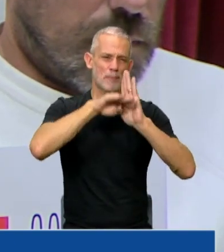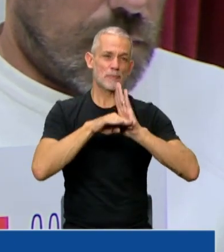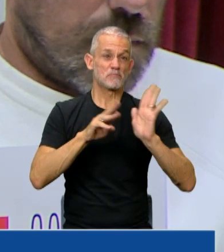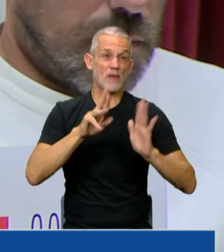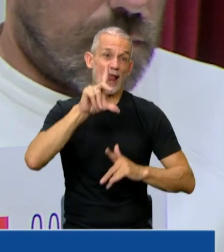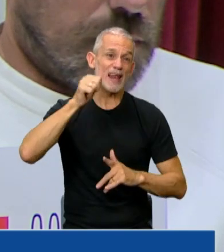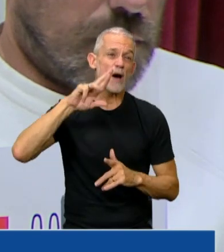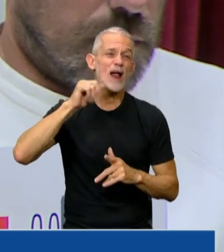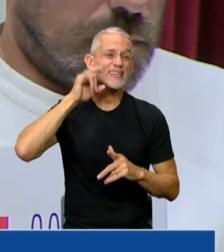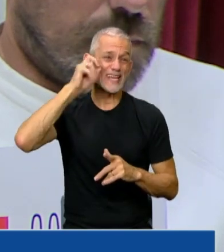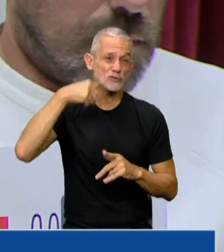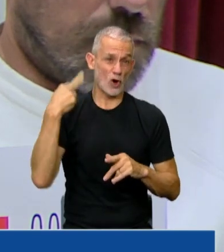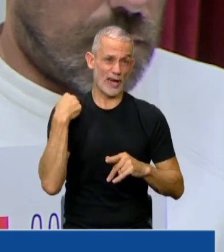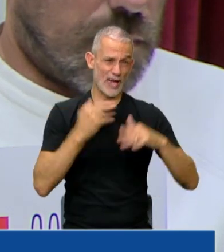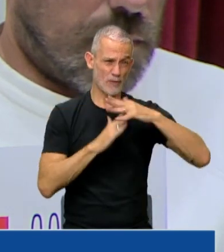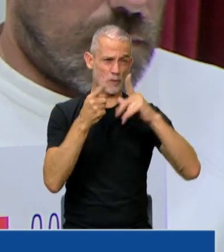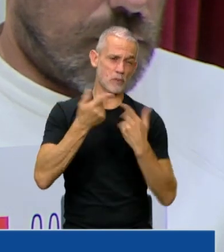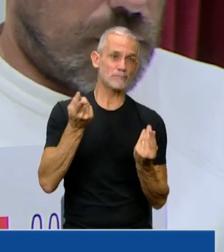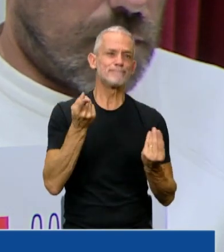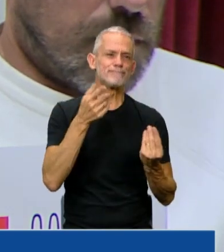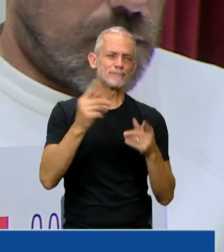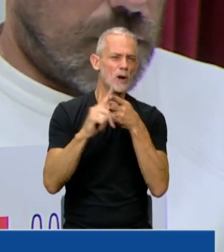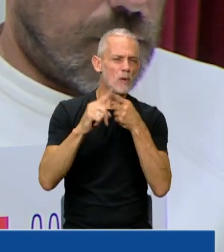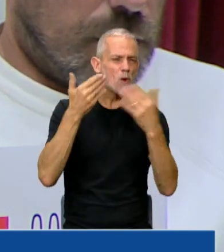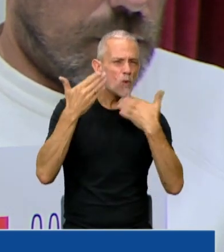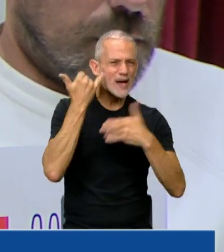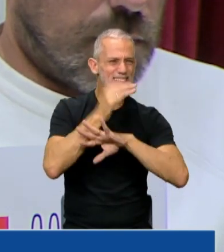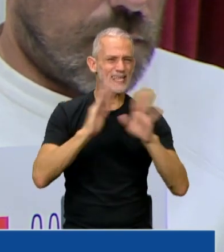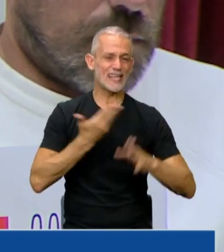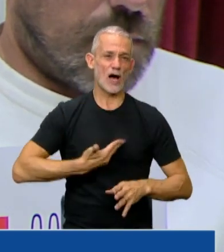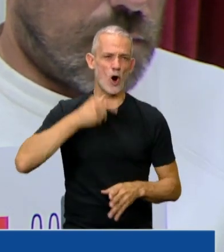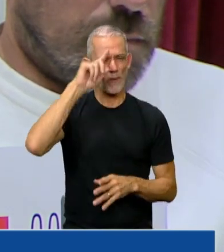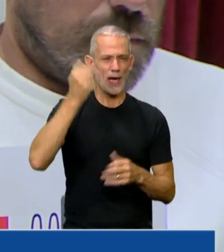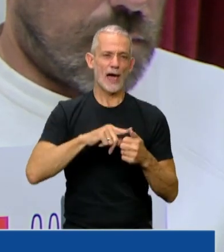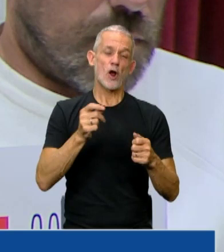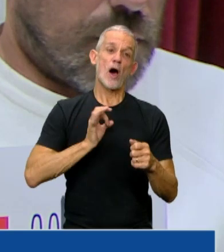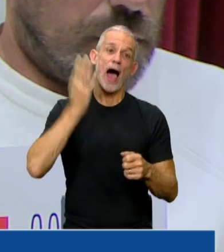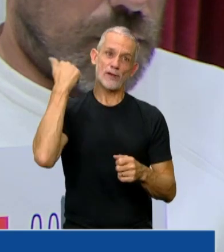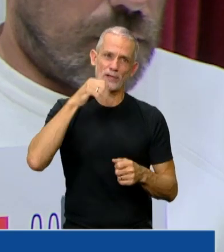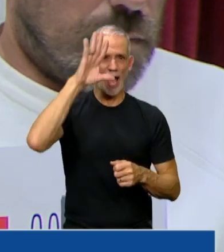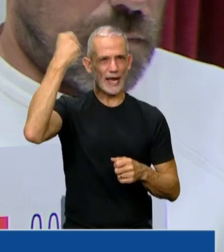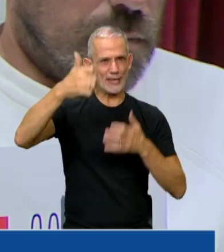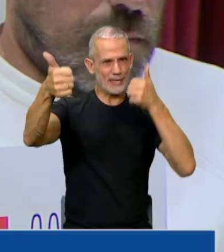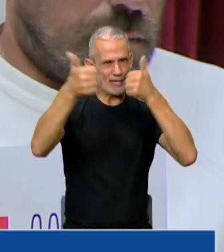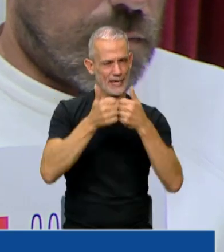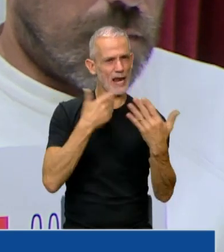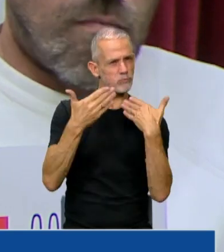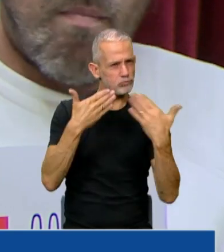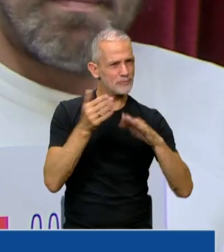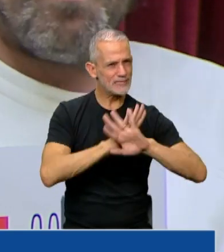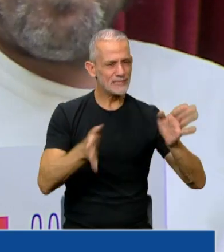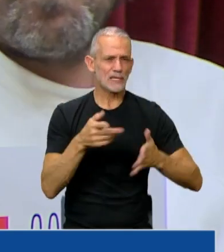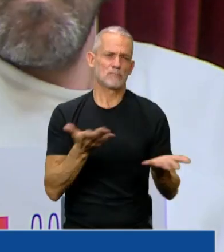Laura Richardson se ha entrevistado con todos los integrantes del gobierno, hace un año se entrevistó con Cristina Kirchner y compañía, con lo cual